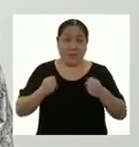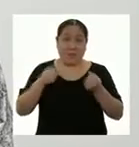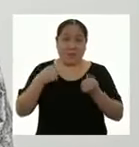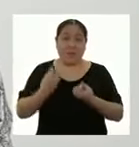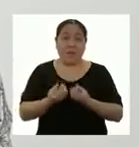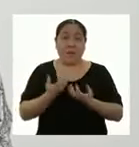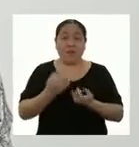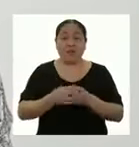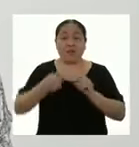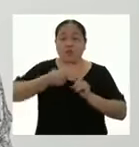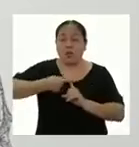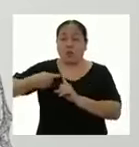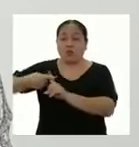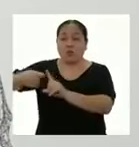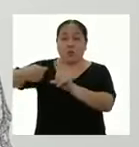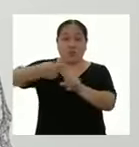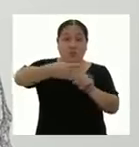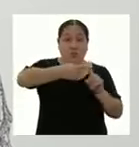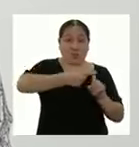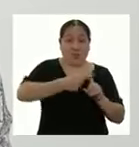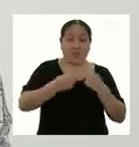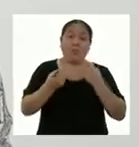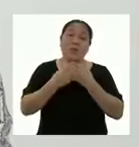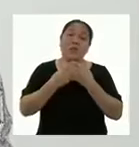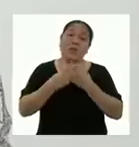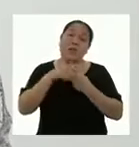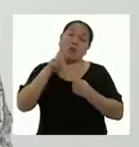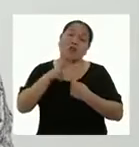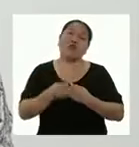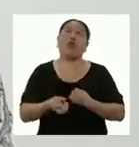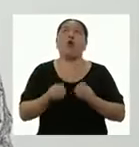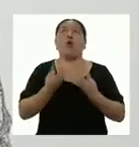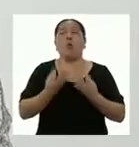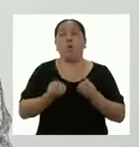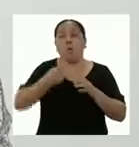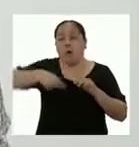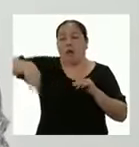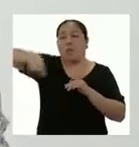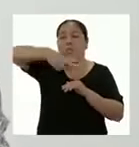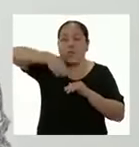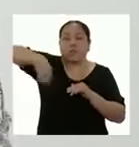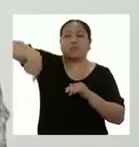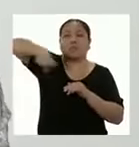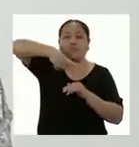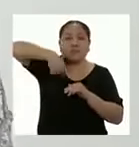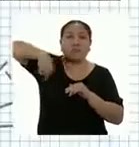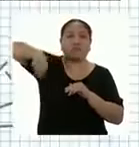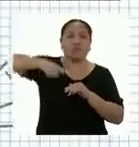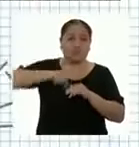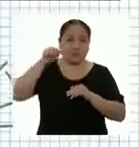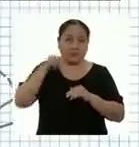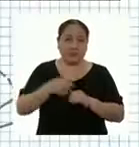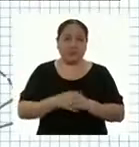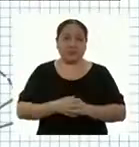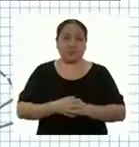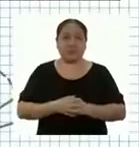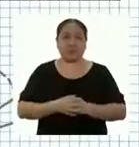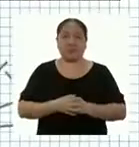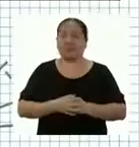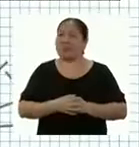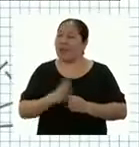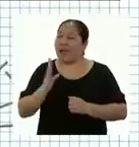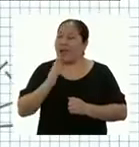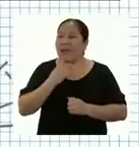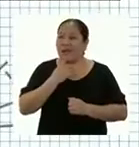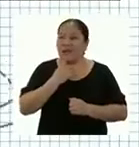las medidas y multiplicar el resultado por dos, o por el número de vueltas que le da al parque. ¿Sabe qué?